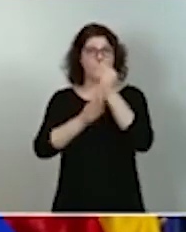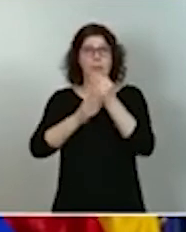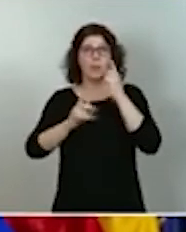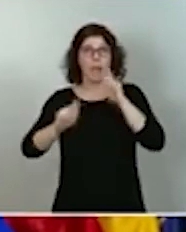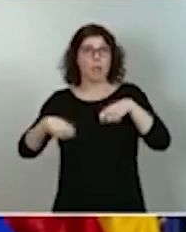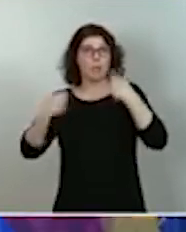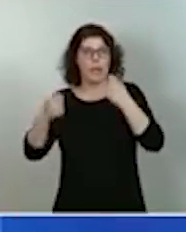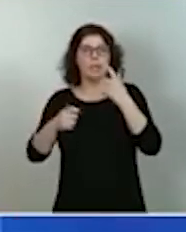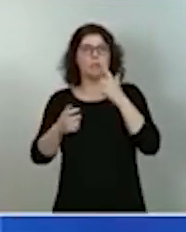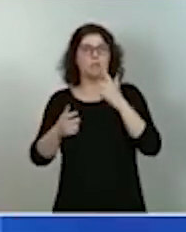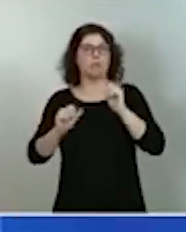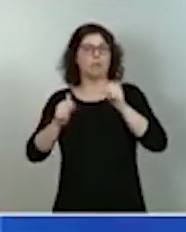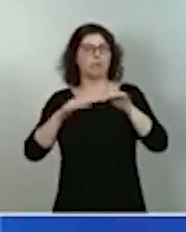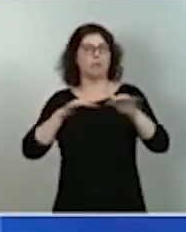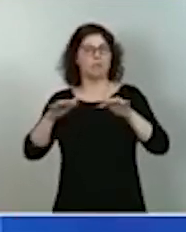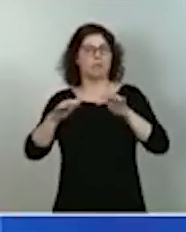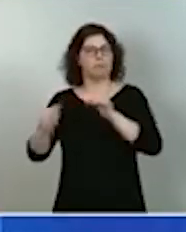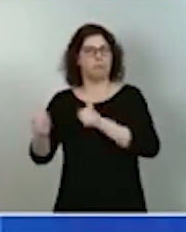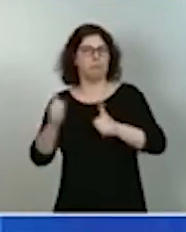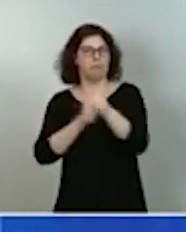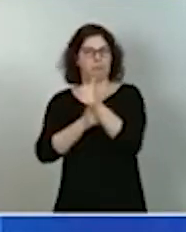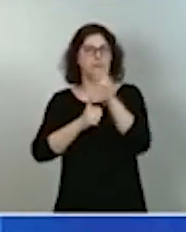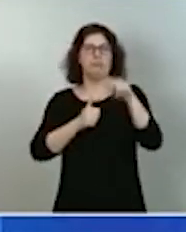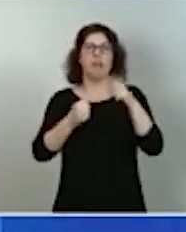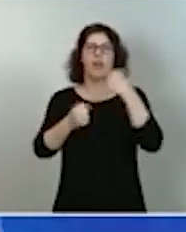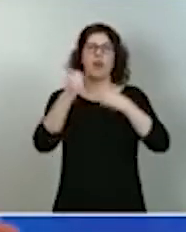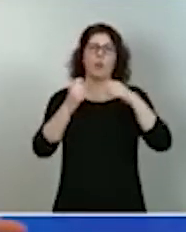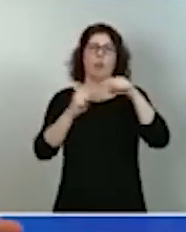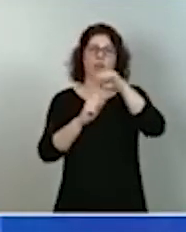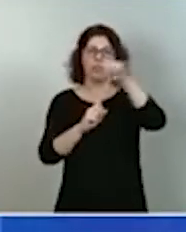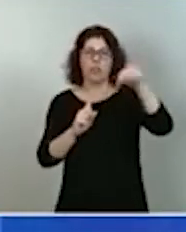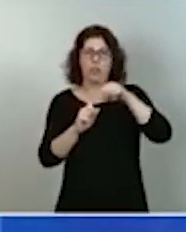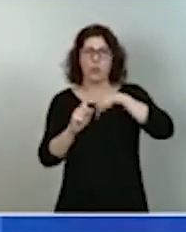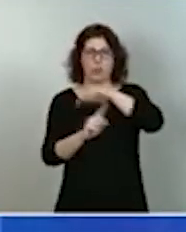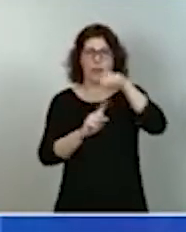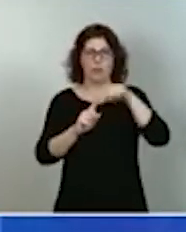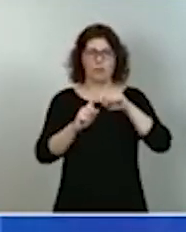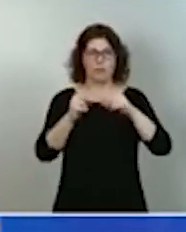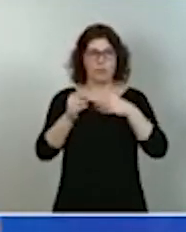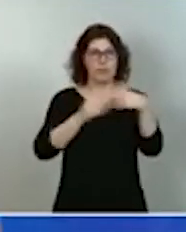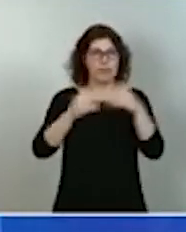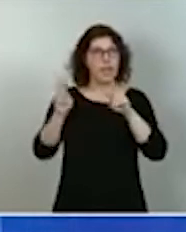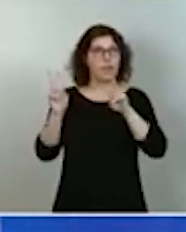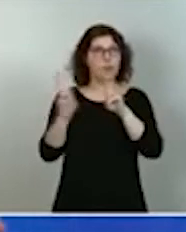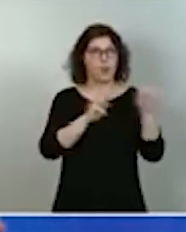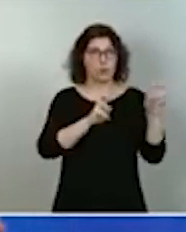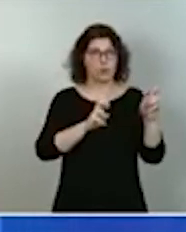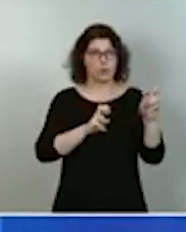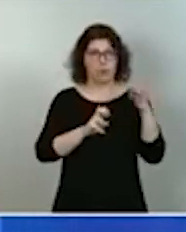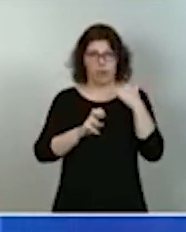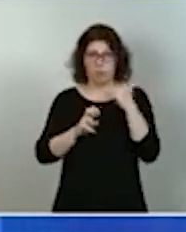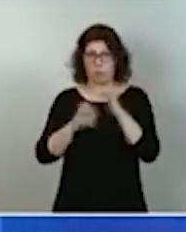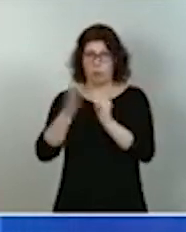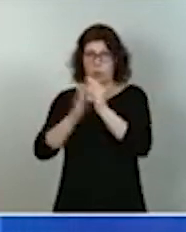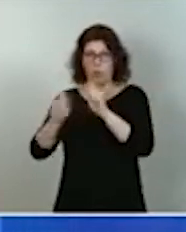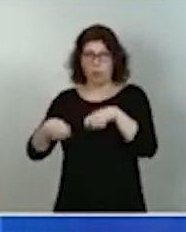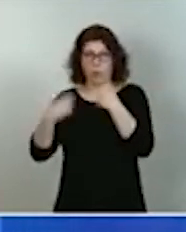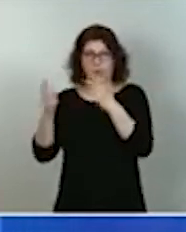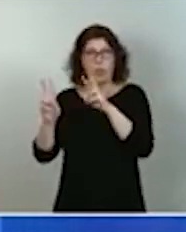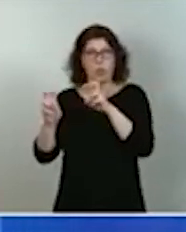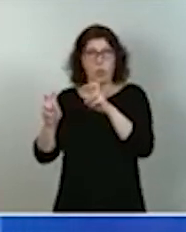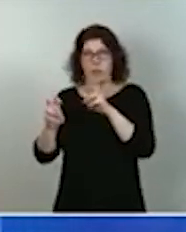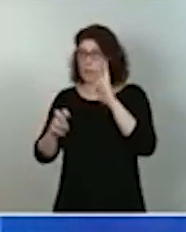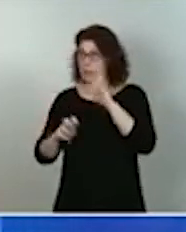herramientas de economía circular, el impulso a nuevos materiales identificando materias primas estratégicas y su peso en la cadena de valor,